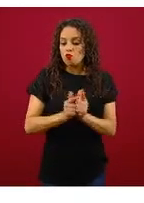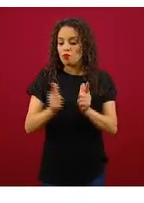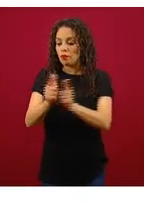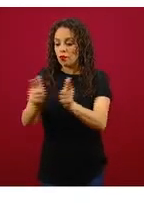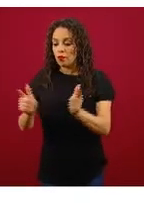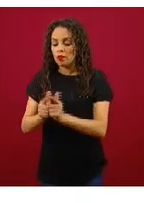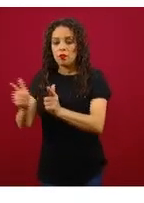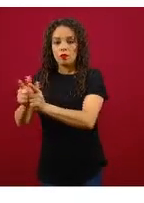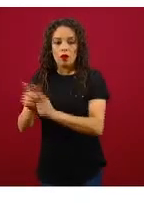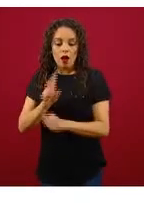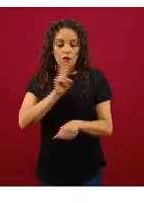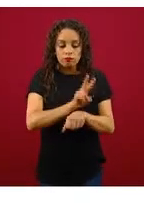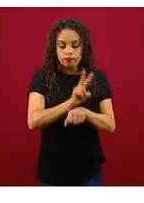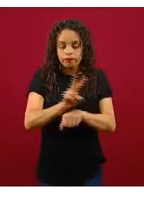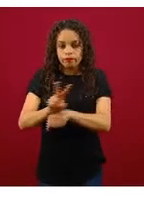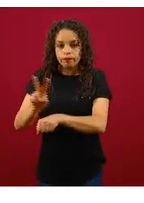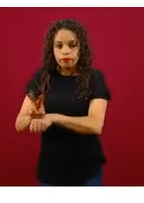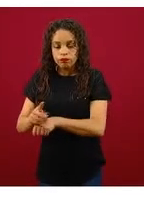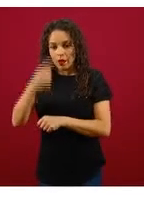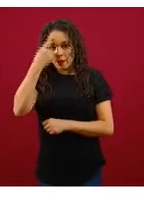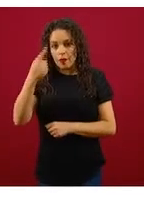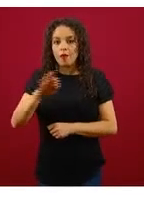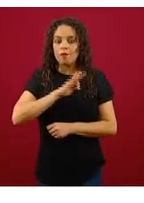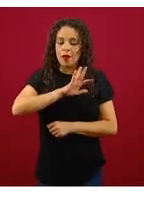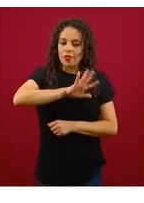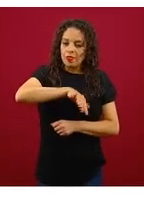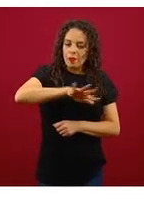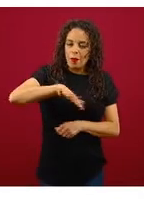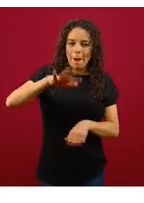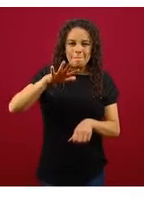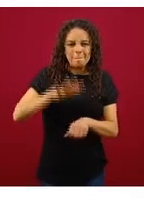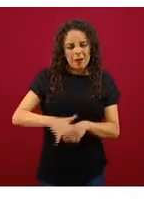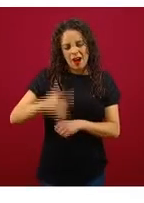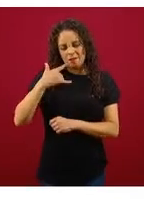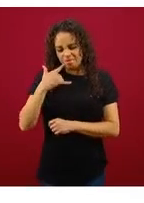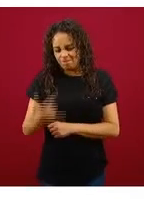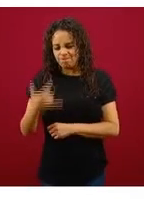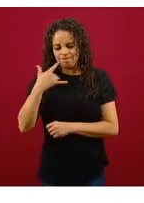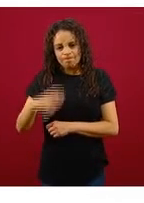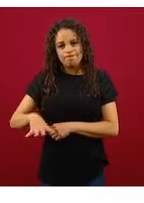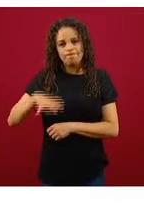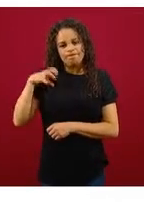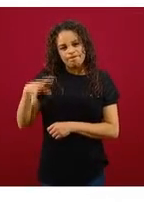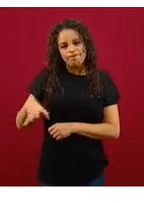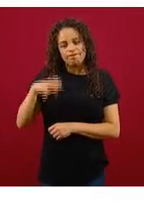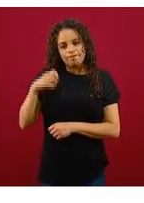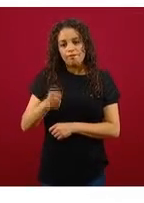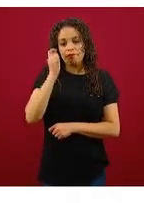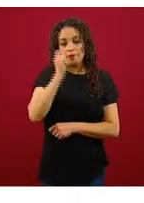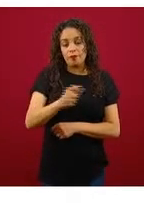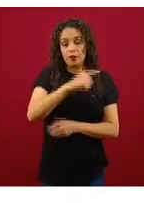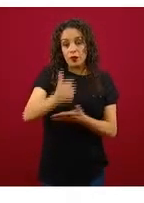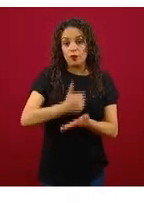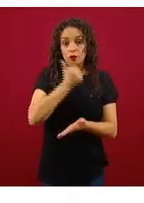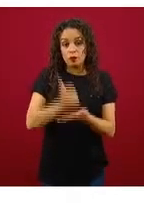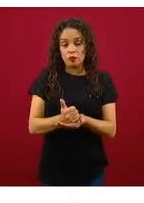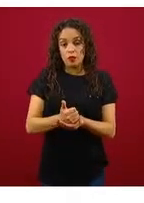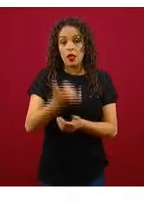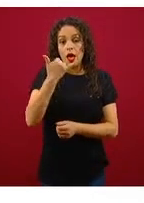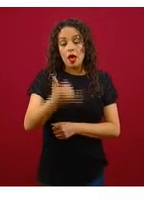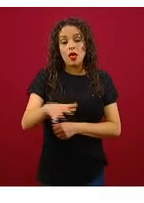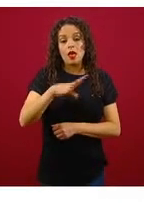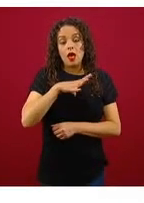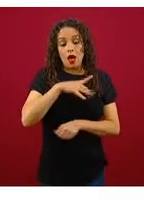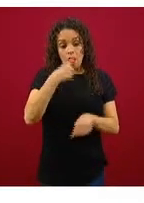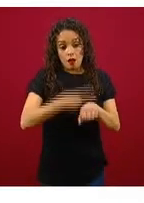con la intensificación de acciones, la búsqueda intensiva en territorio de contactos, de casos,